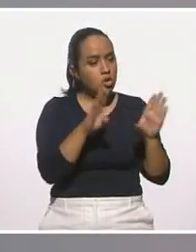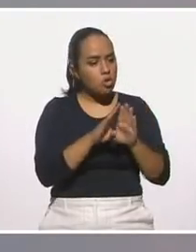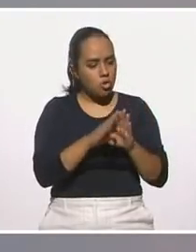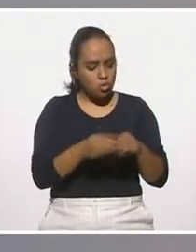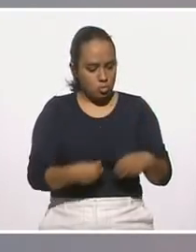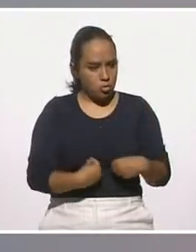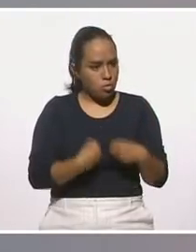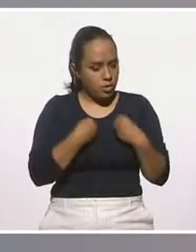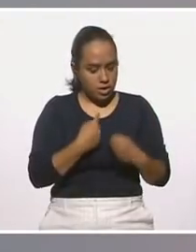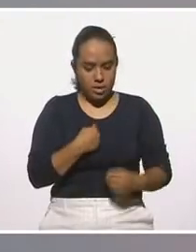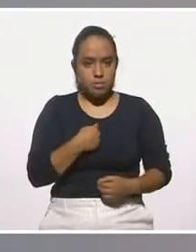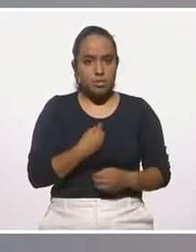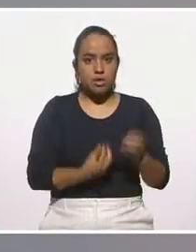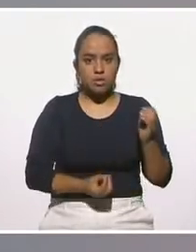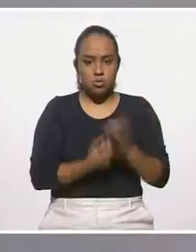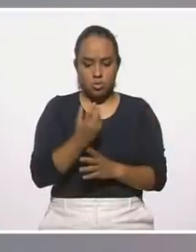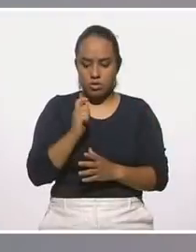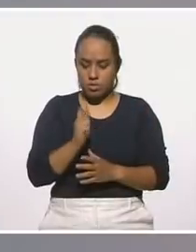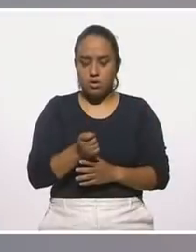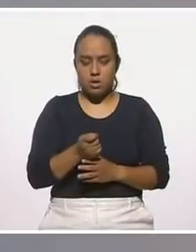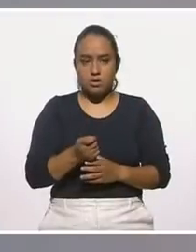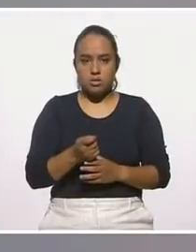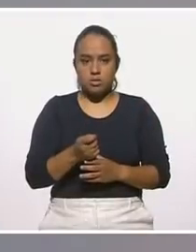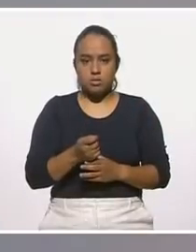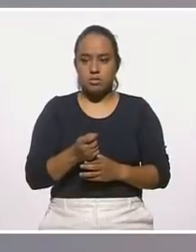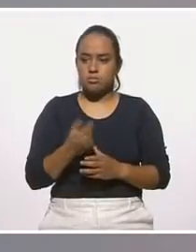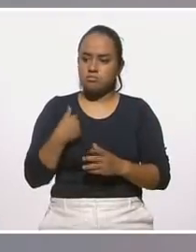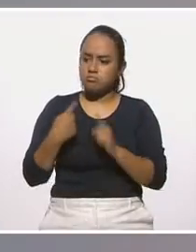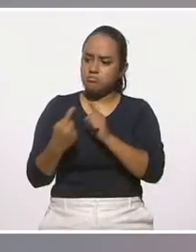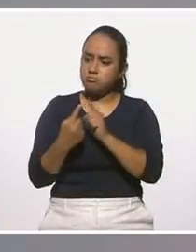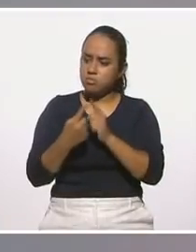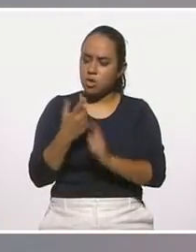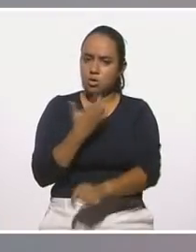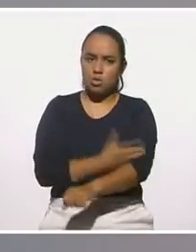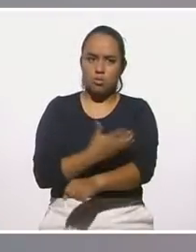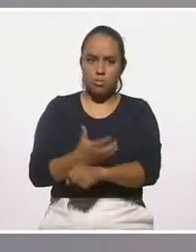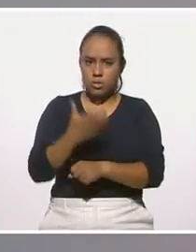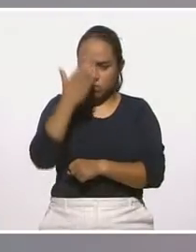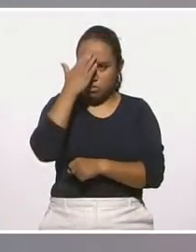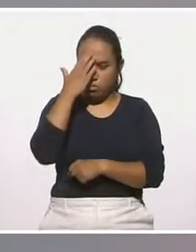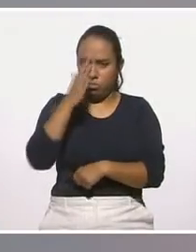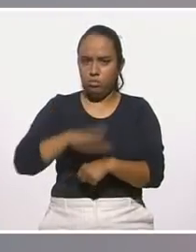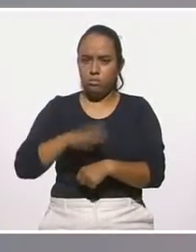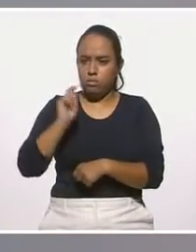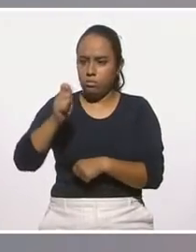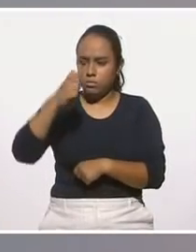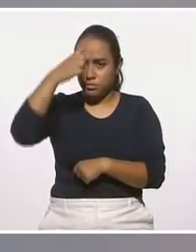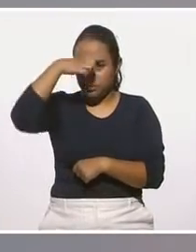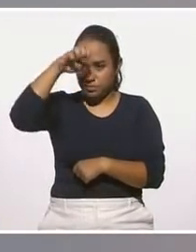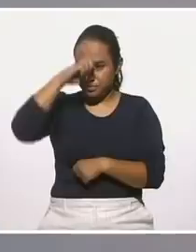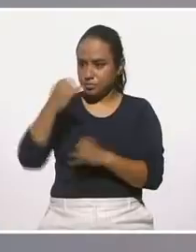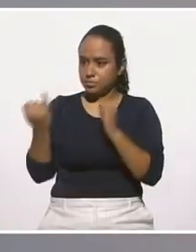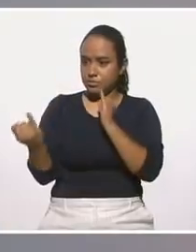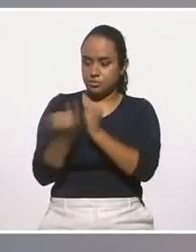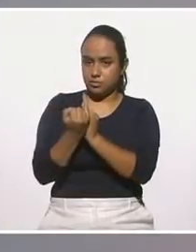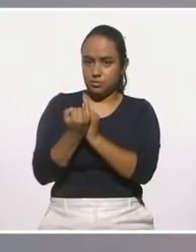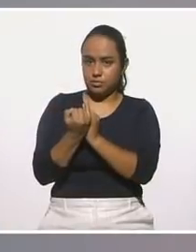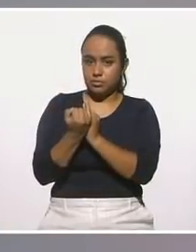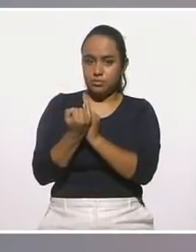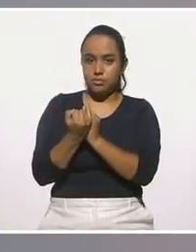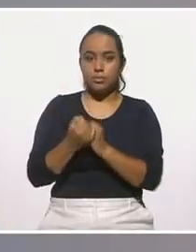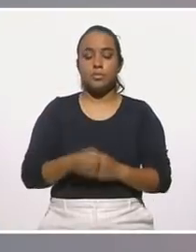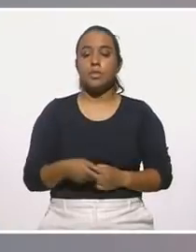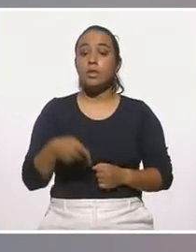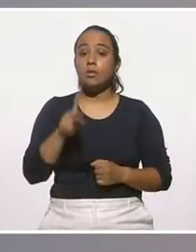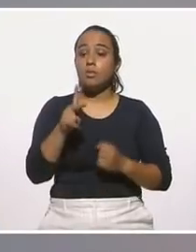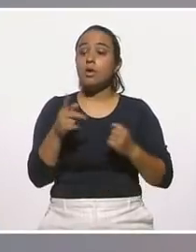en esta nueva condición de vida, conociendo a más compañeros que viven la misma experiencia que yo vivo, pero también tuve